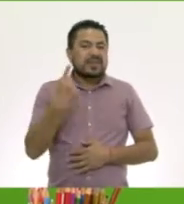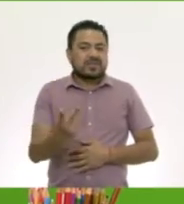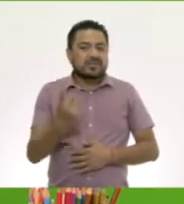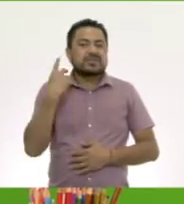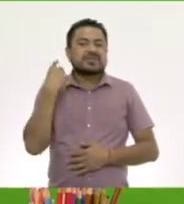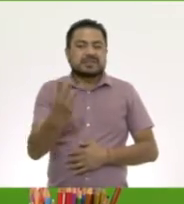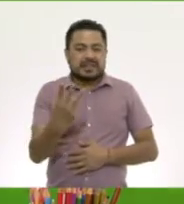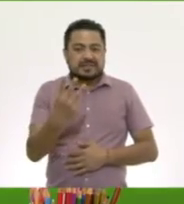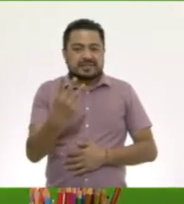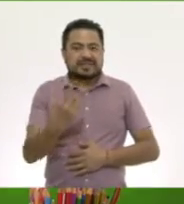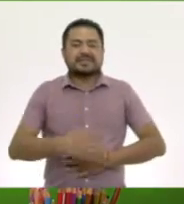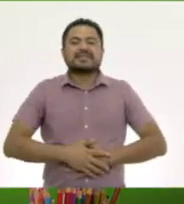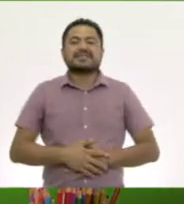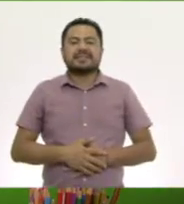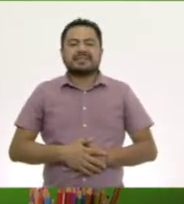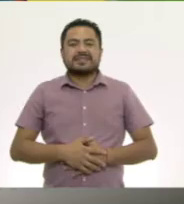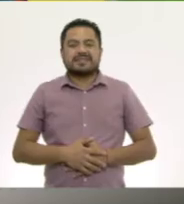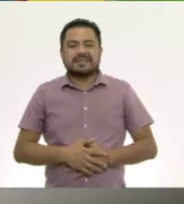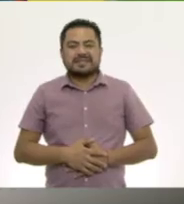dos, tres!